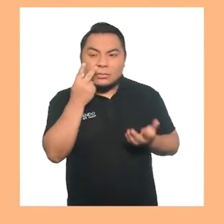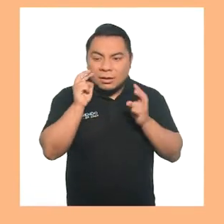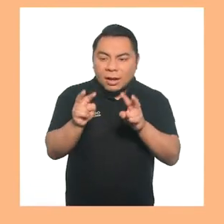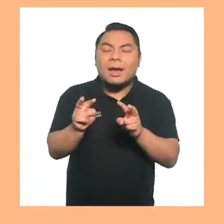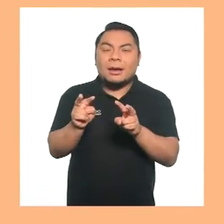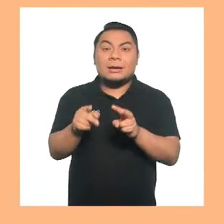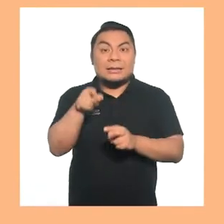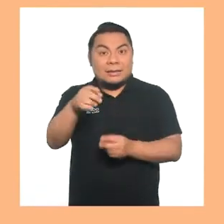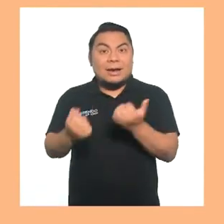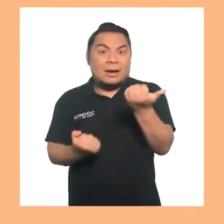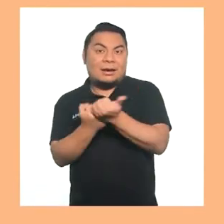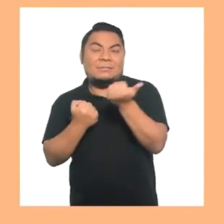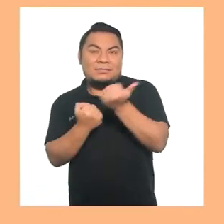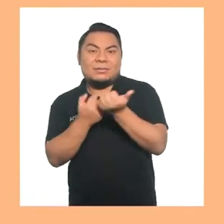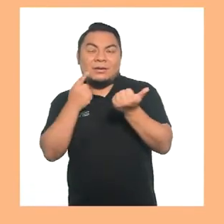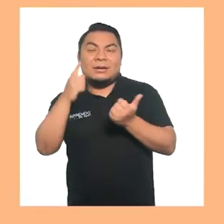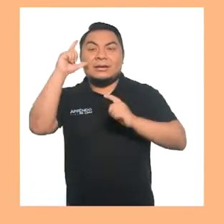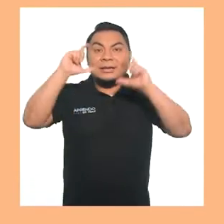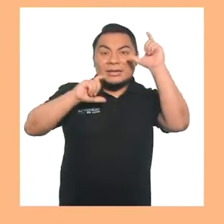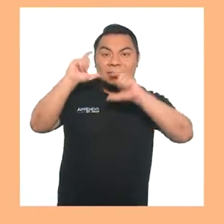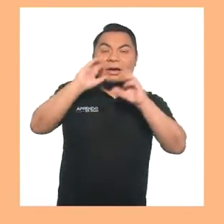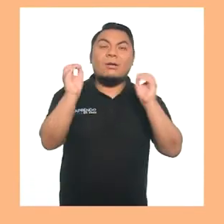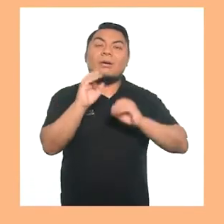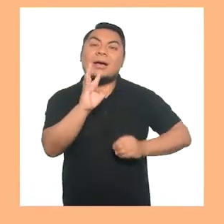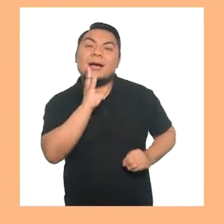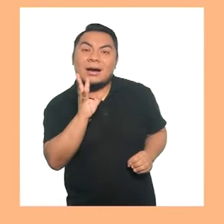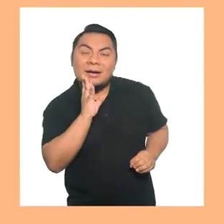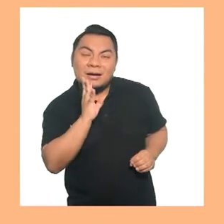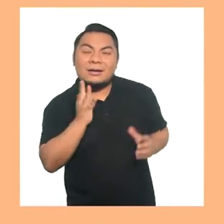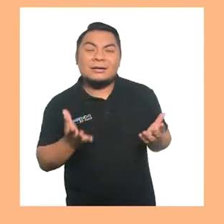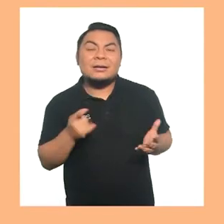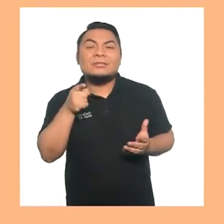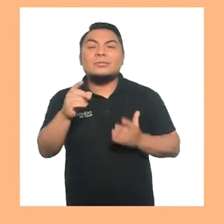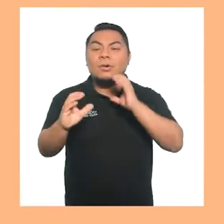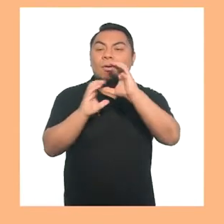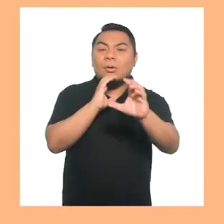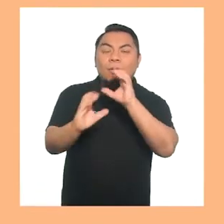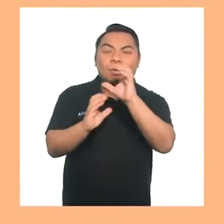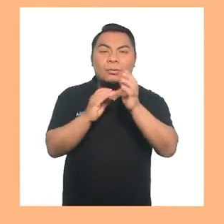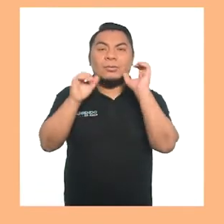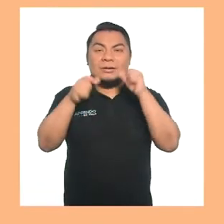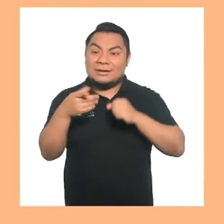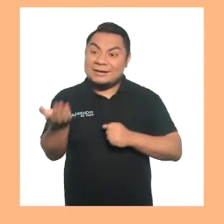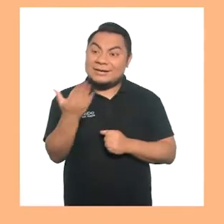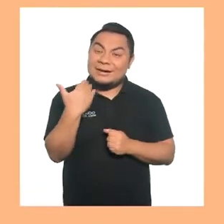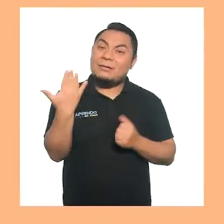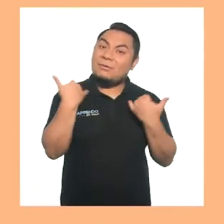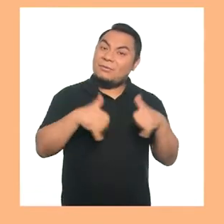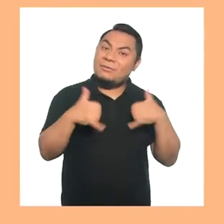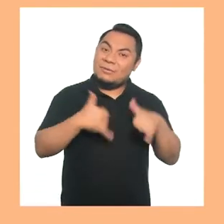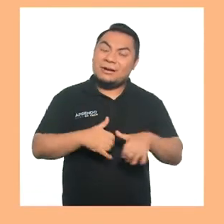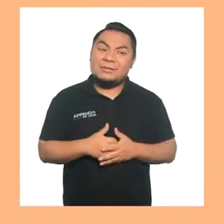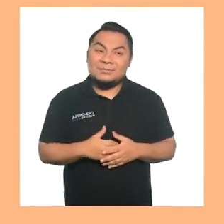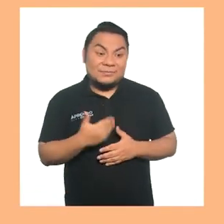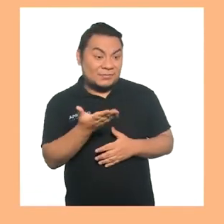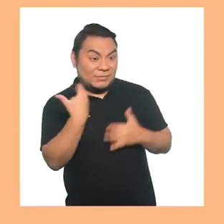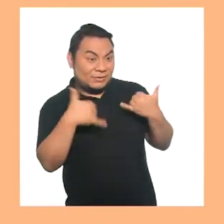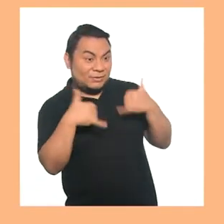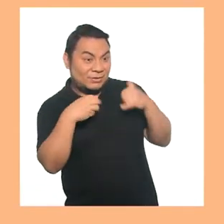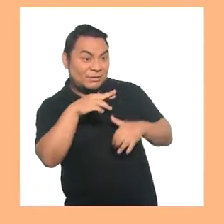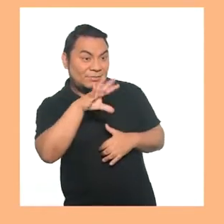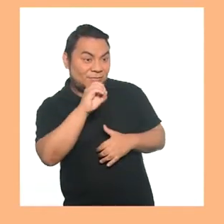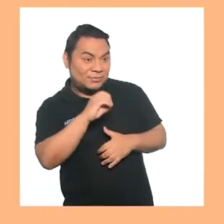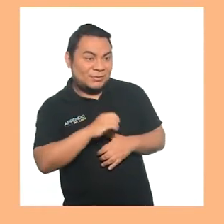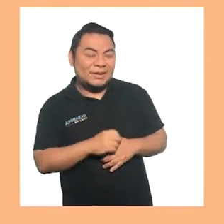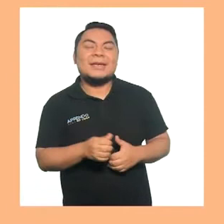sensoriales. Y apoyándote de gestos o de palabras, comunícale que vamos a jugar. ¿Jugamos,